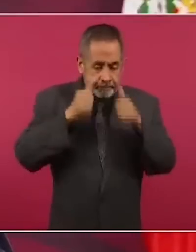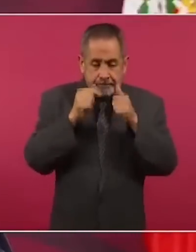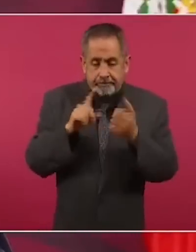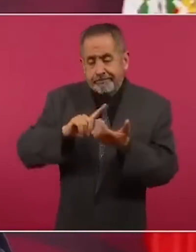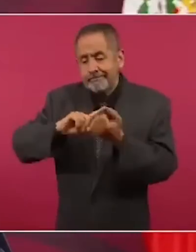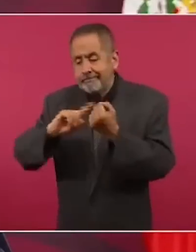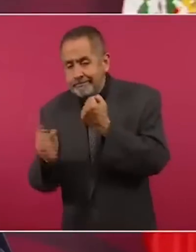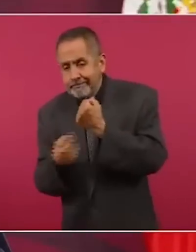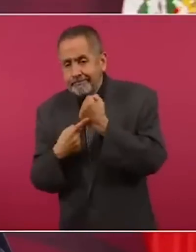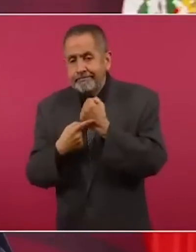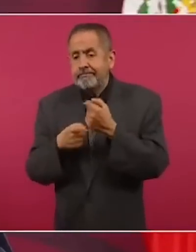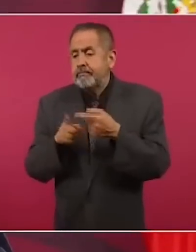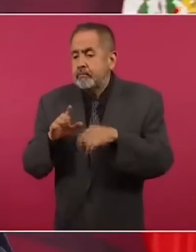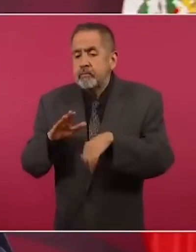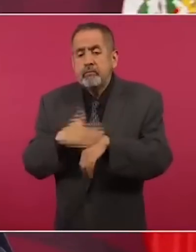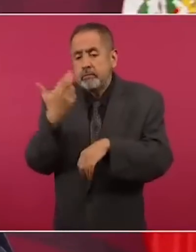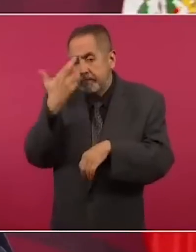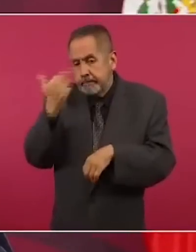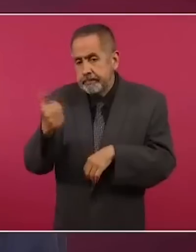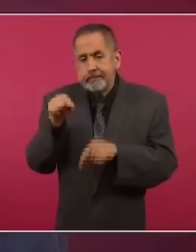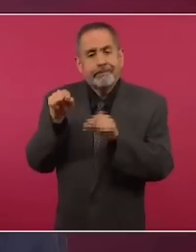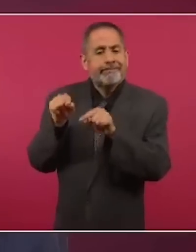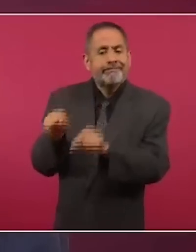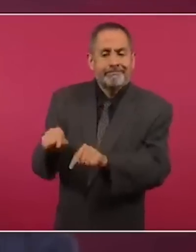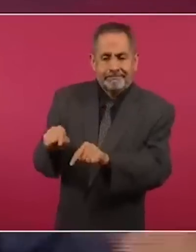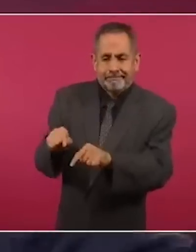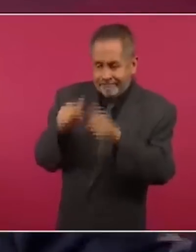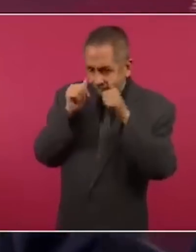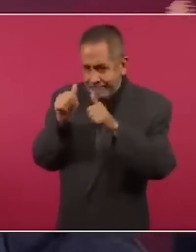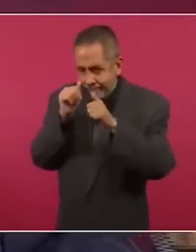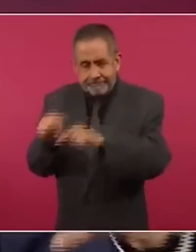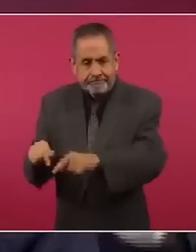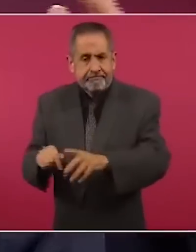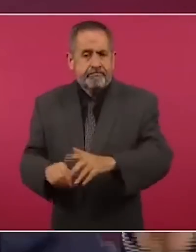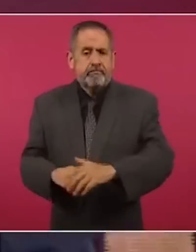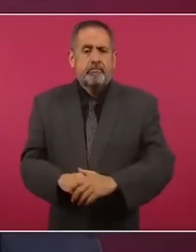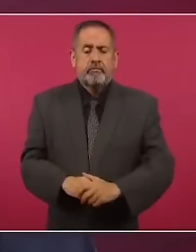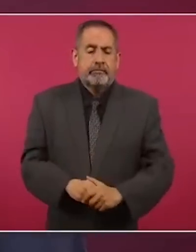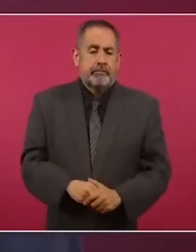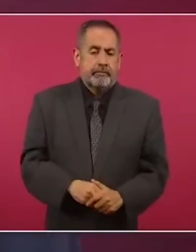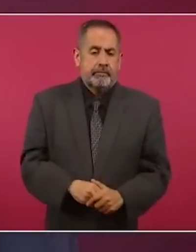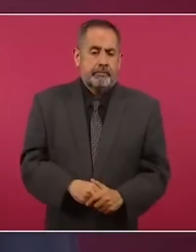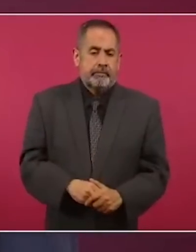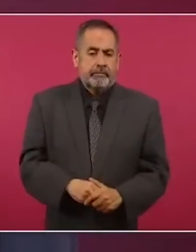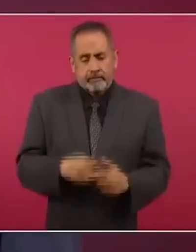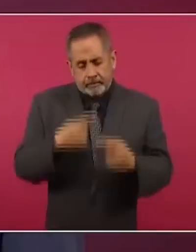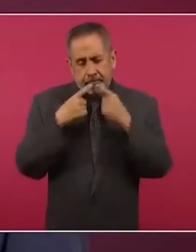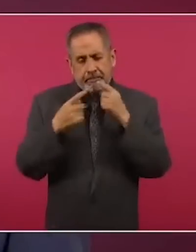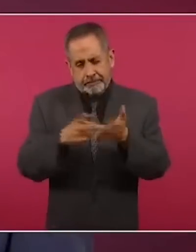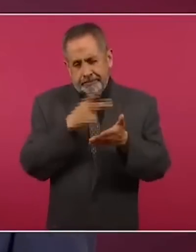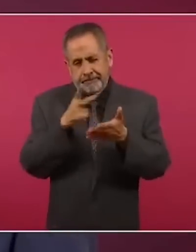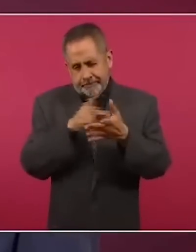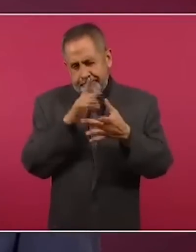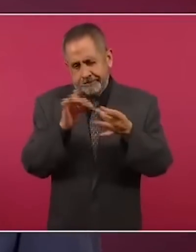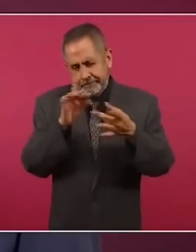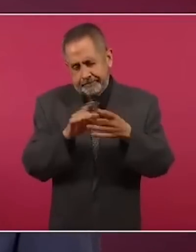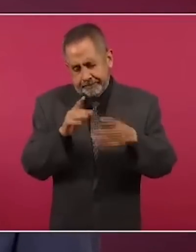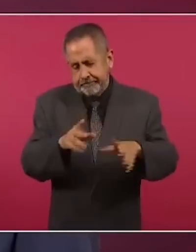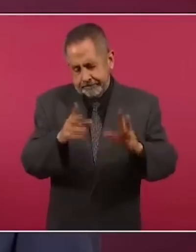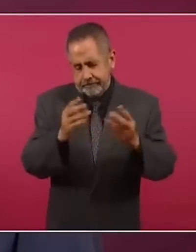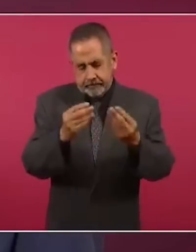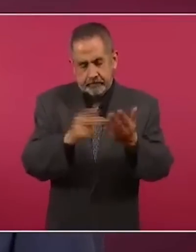causas, ya hemos hablado bastante sobre eso,